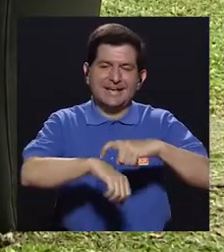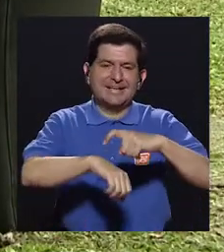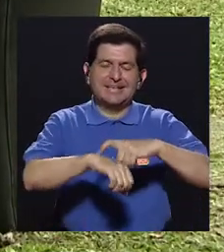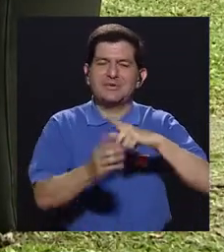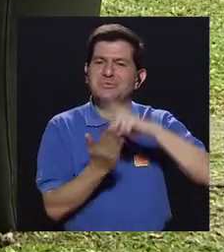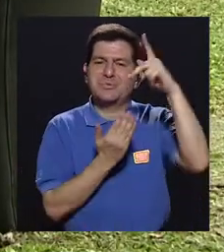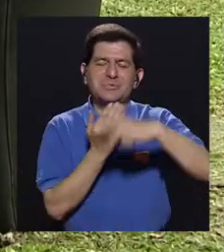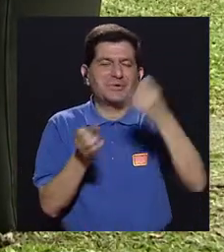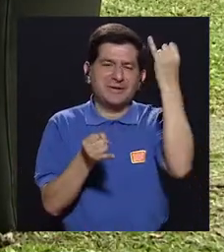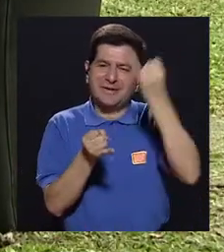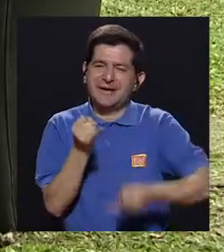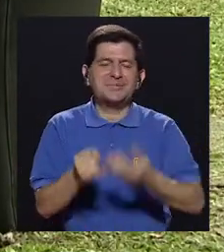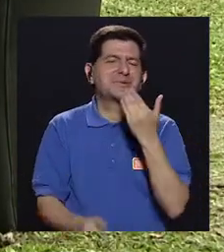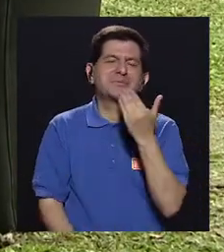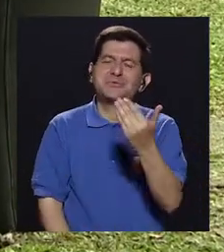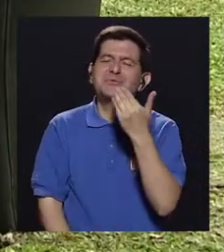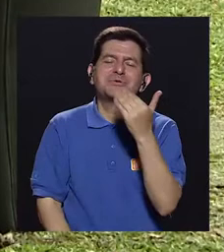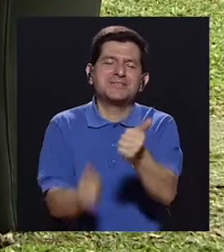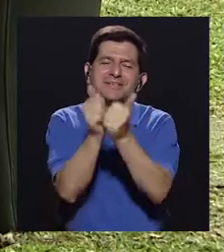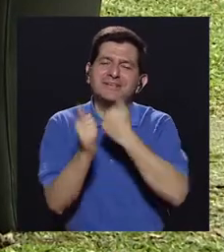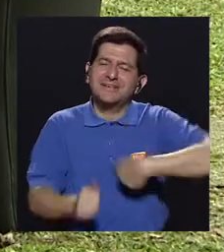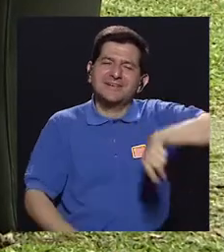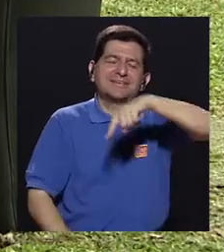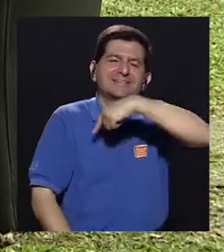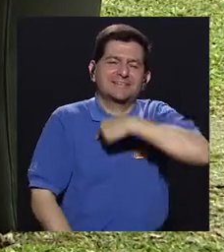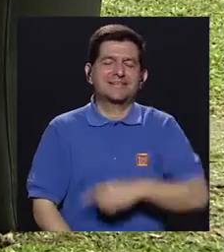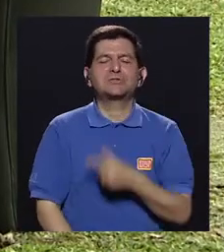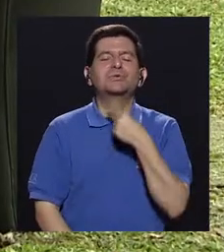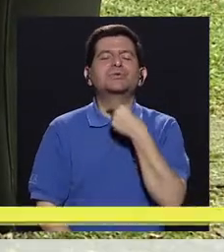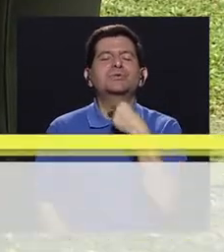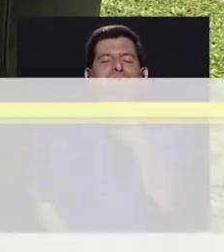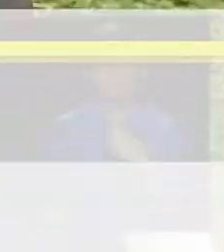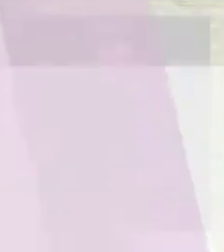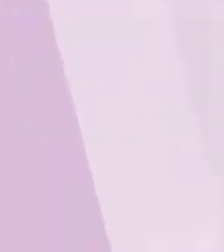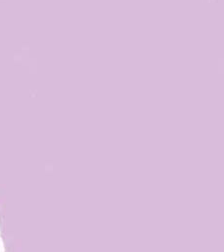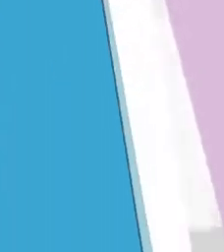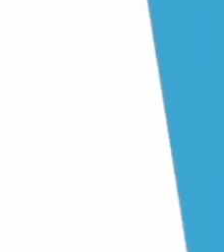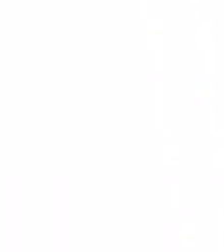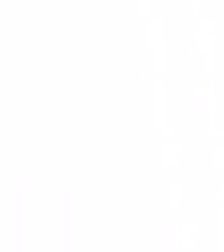programa. Muchísimas gracias por acompañarnos. Un gusto, gracias.